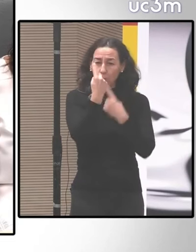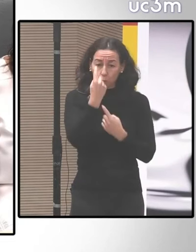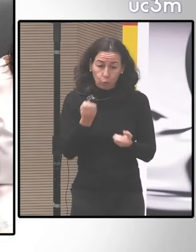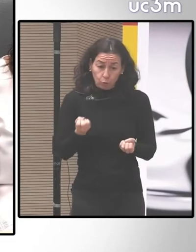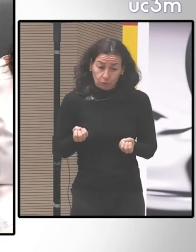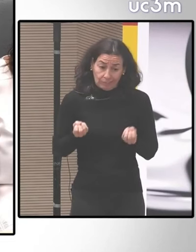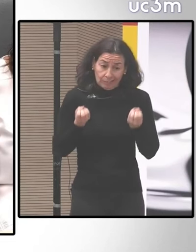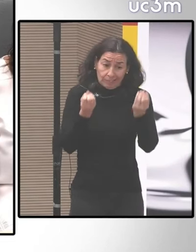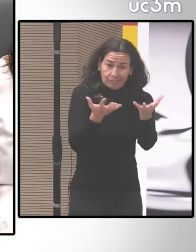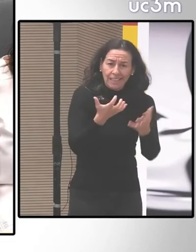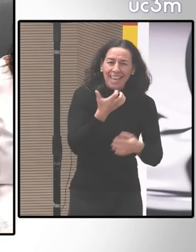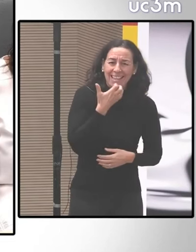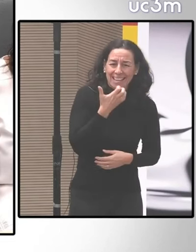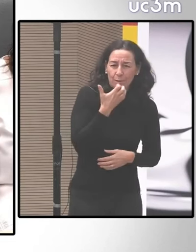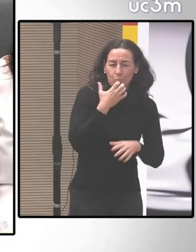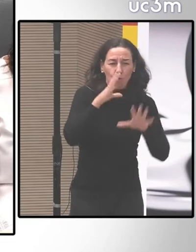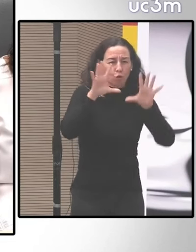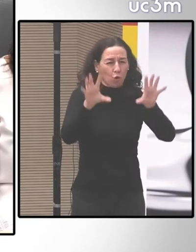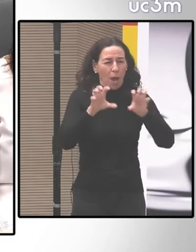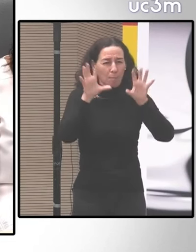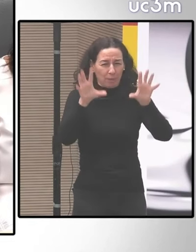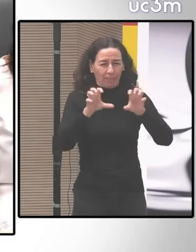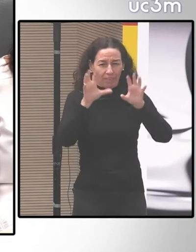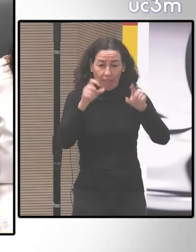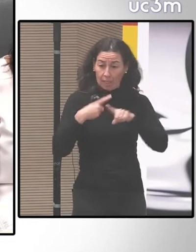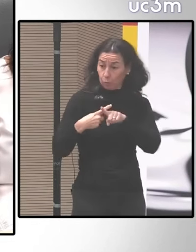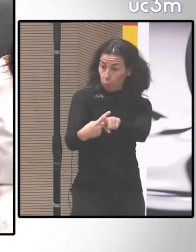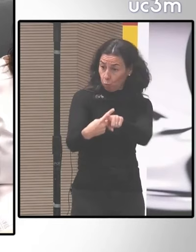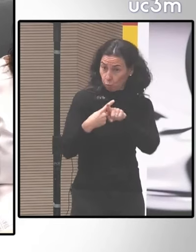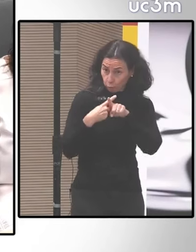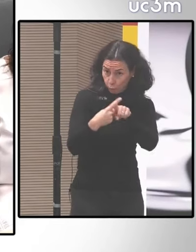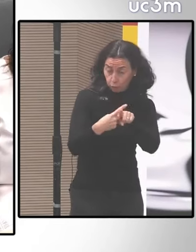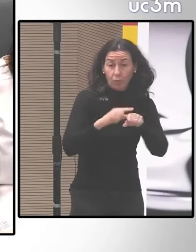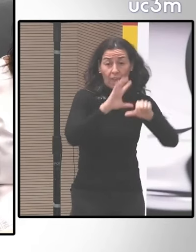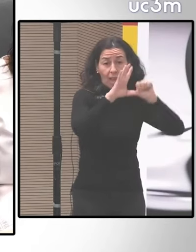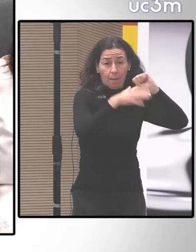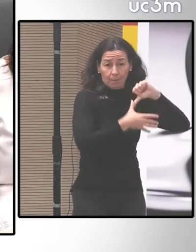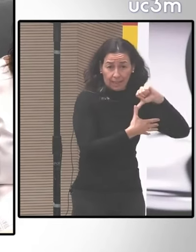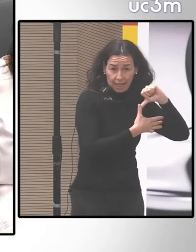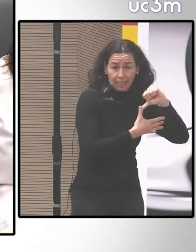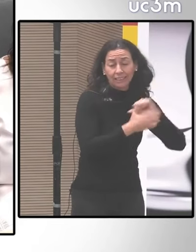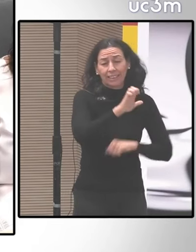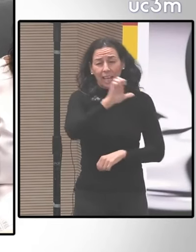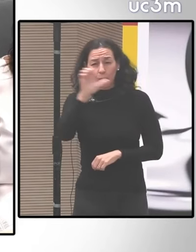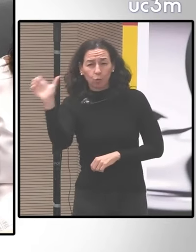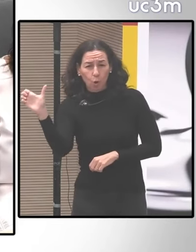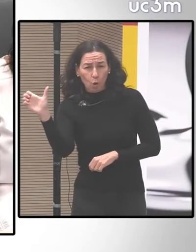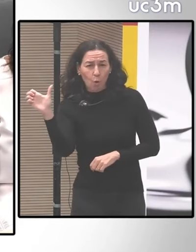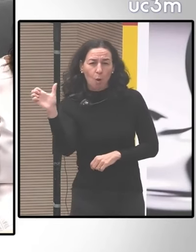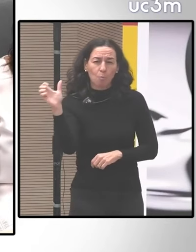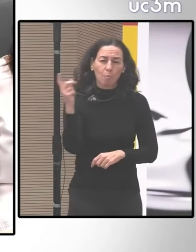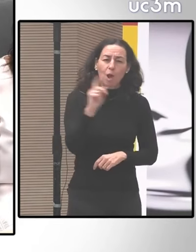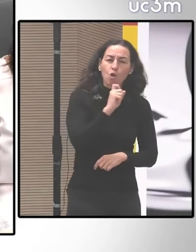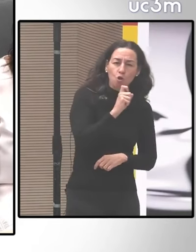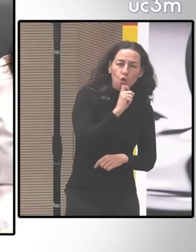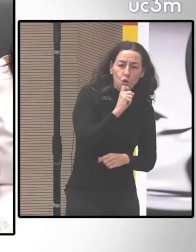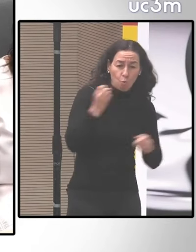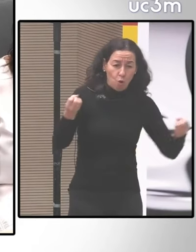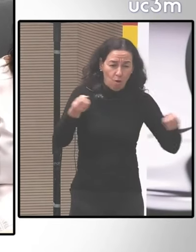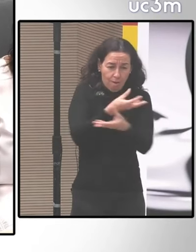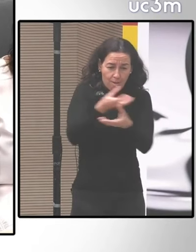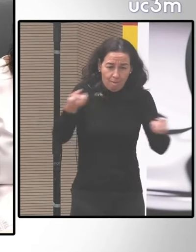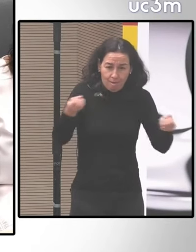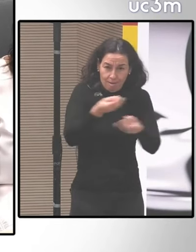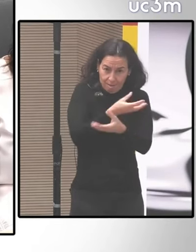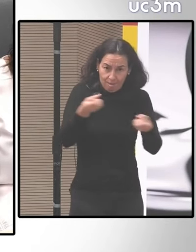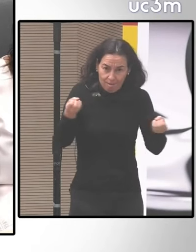incluso con ejemplos de aprendizajes mutuos entre América Latina y Europa y recíproco también